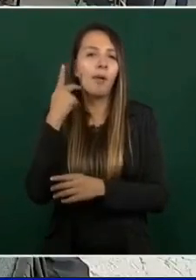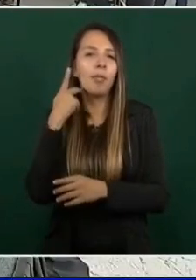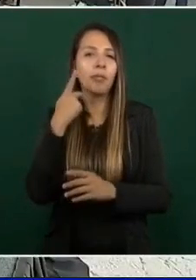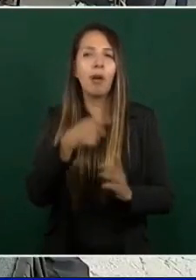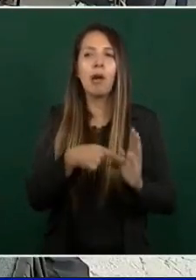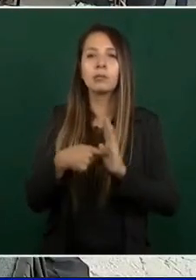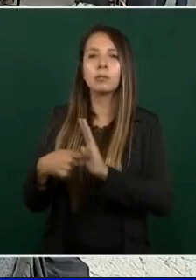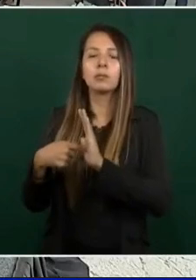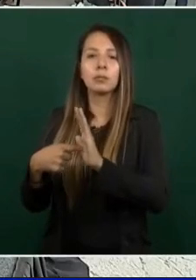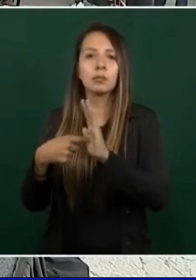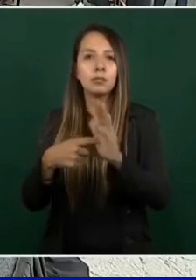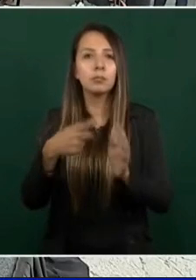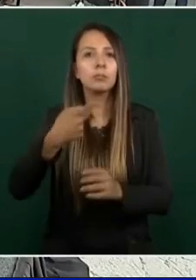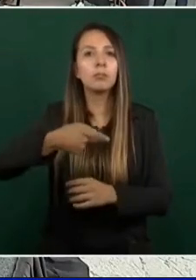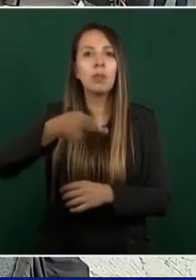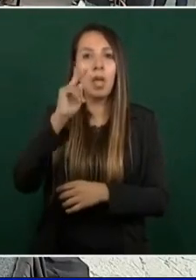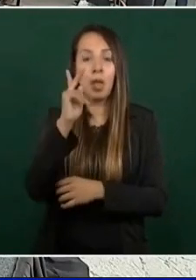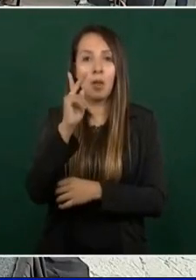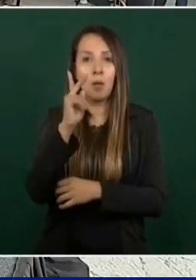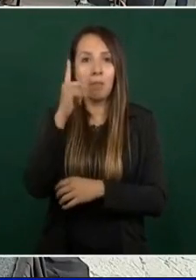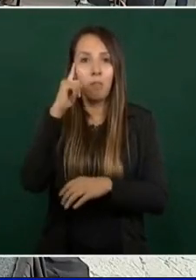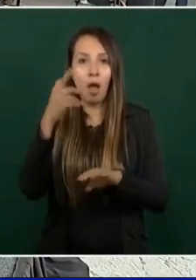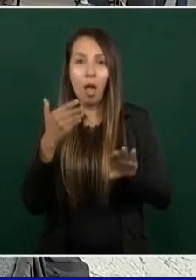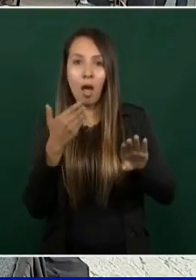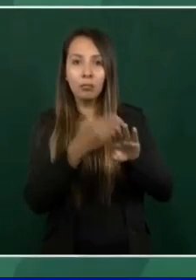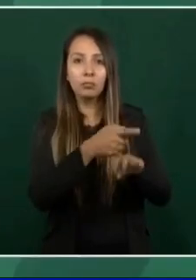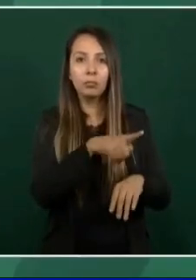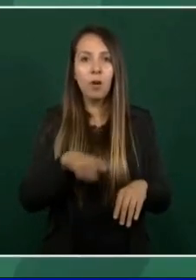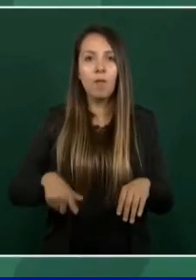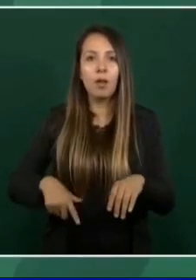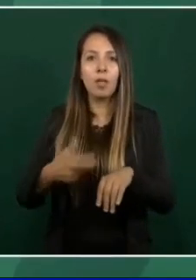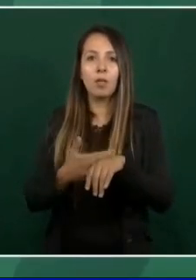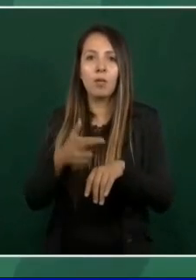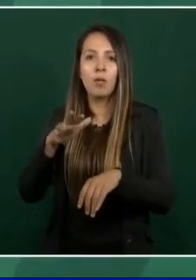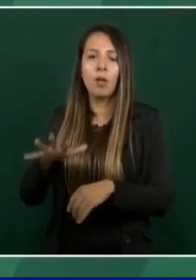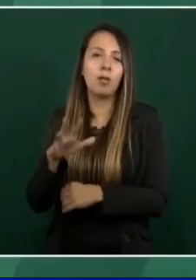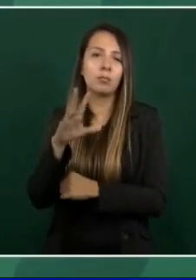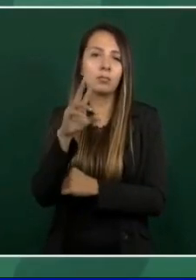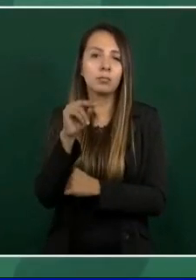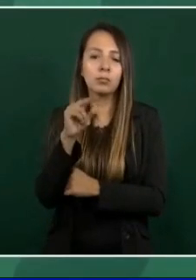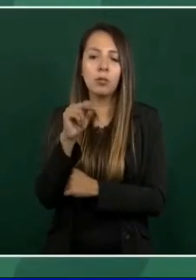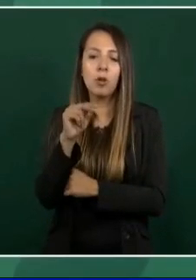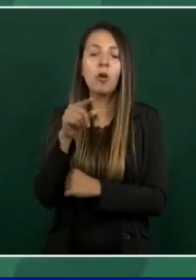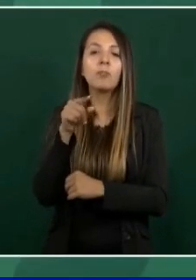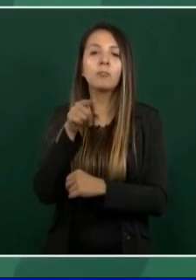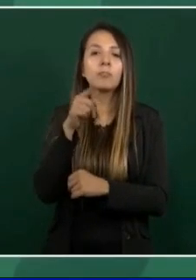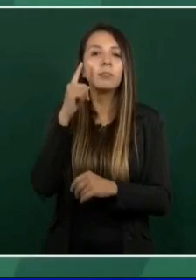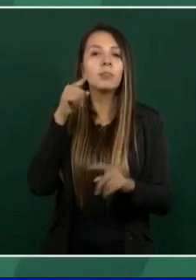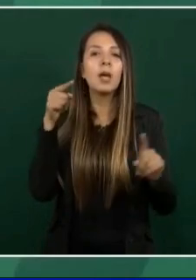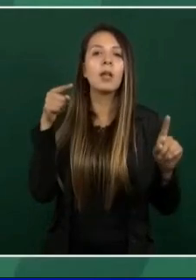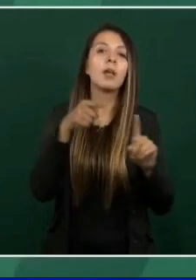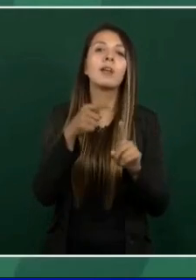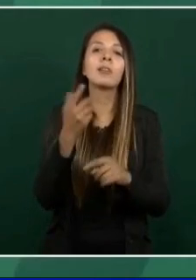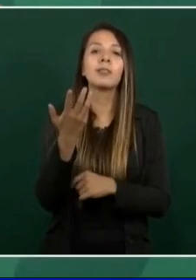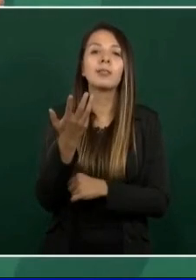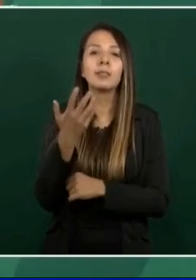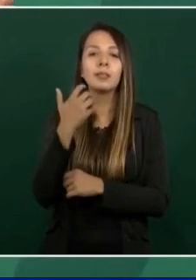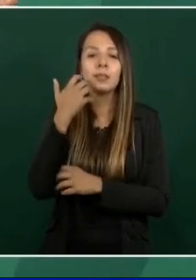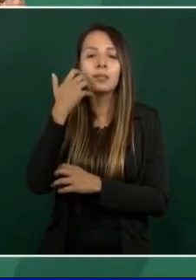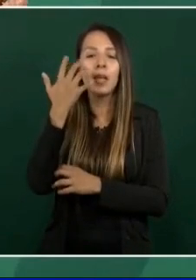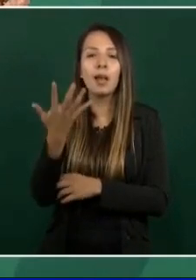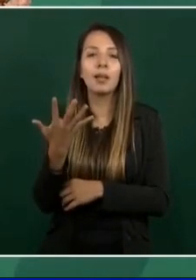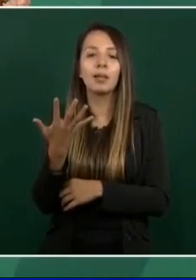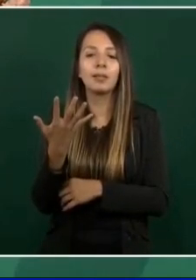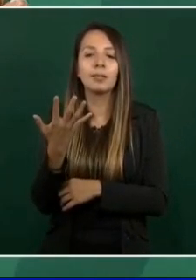para afectar a la gobernadora, es para afectar o